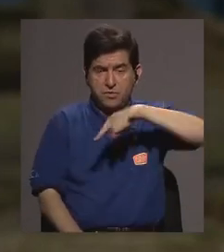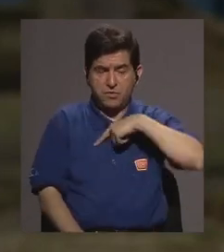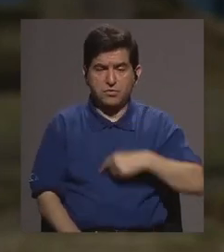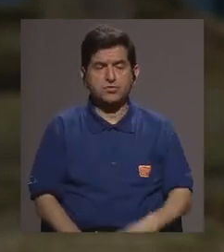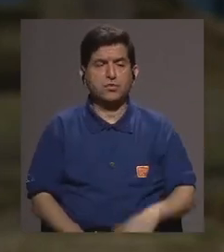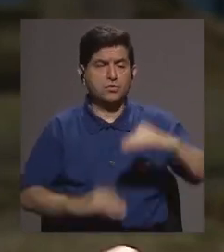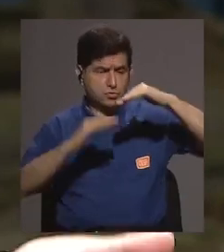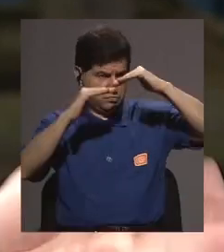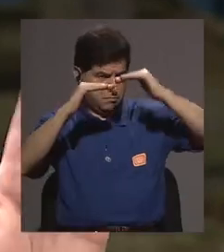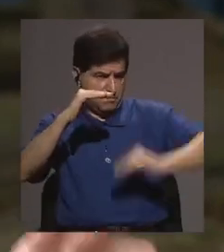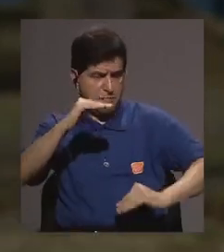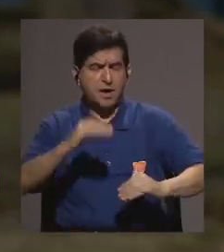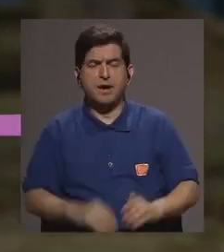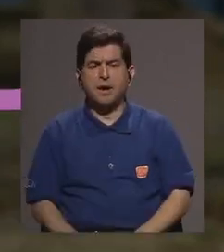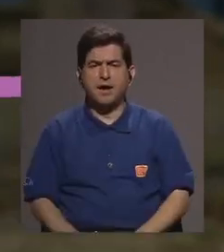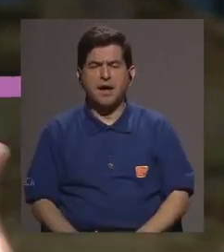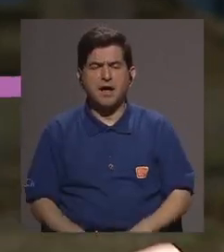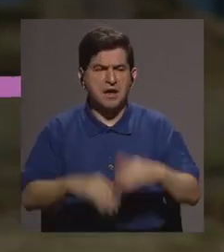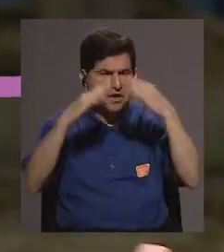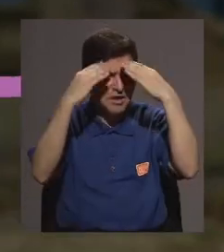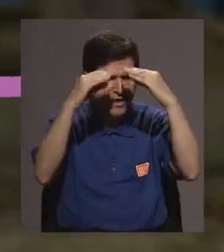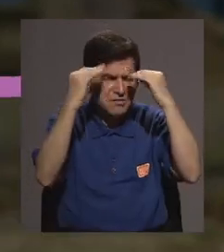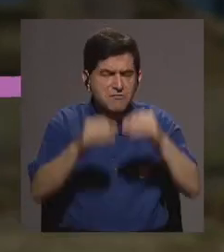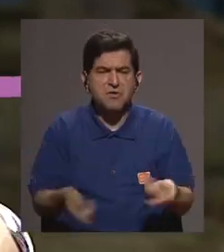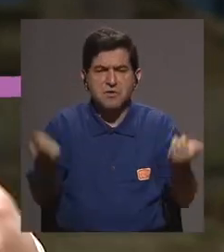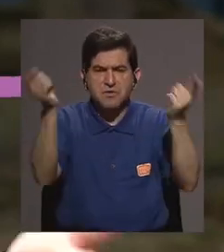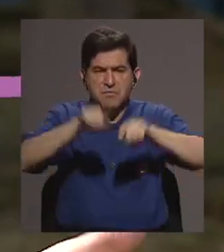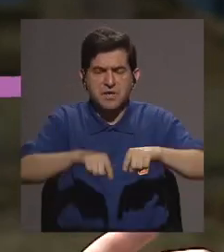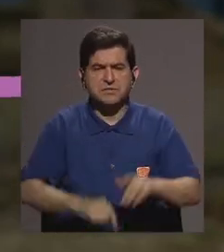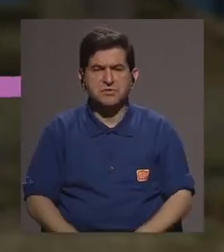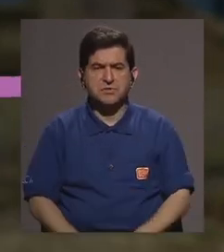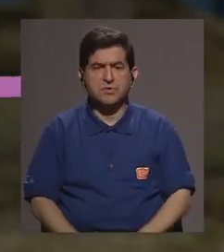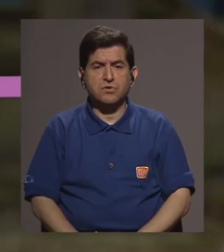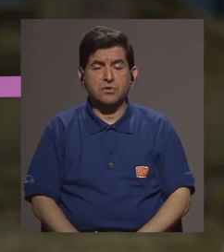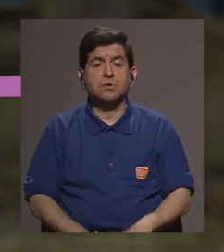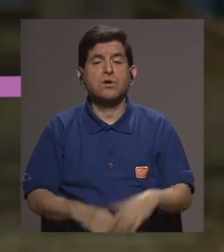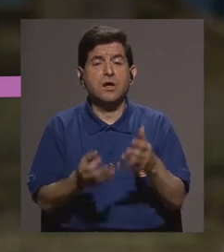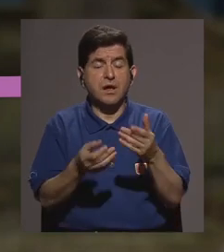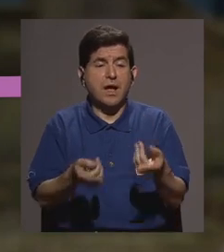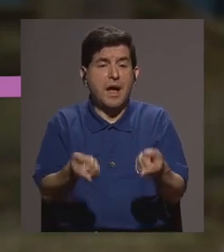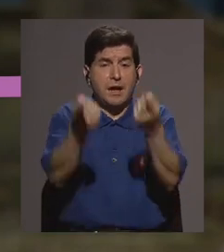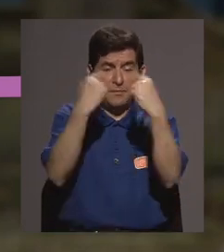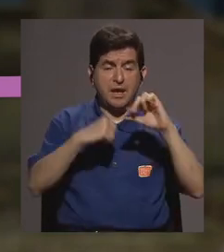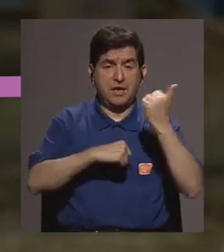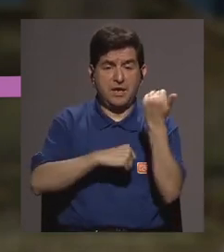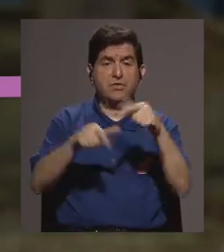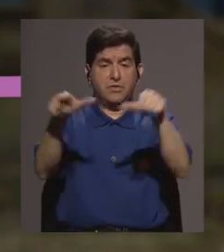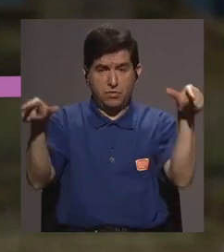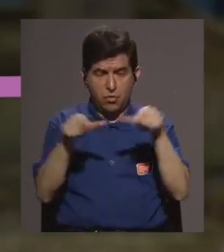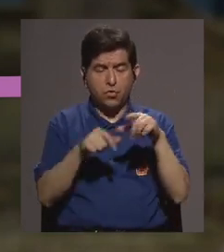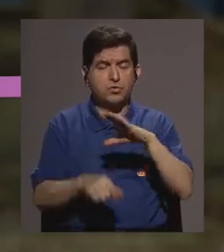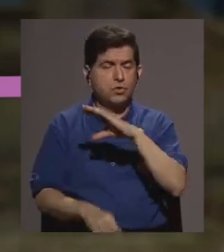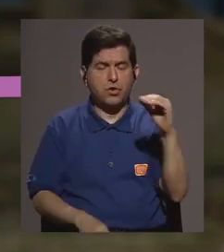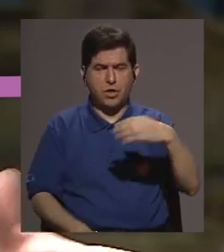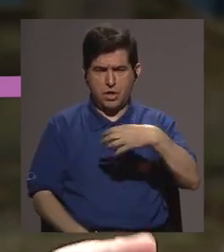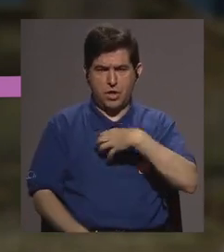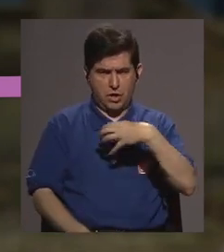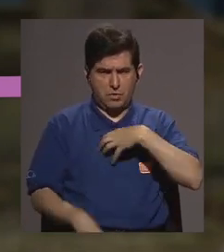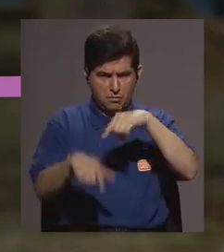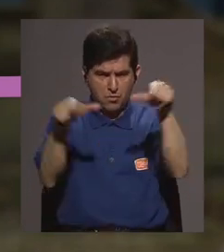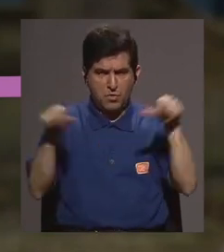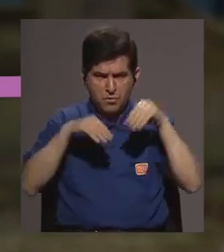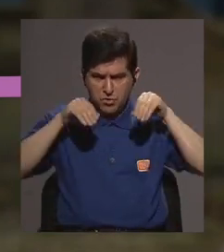tuvimos una incidencia baja una notificación baja de casos con una cantidad grande de casos importados y con poca transmisión